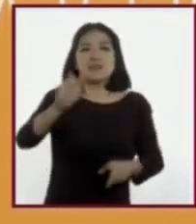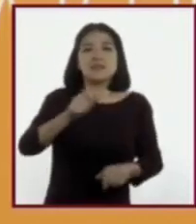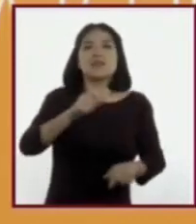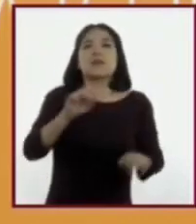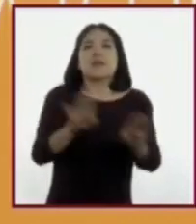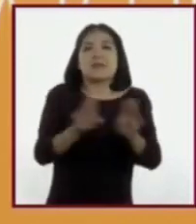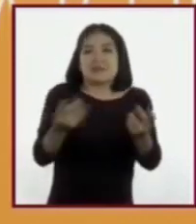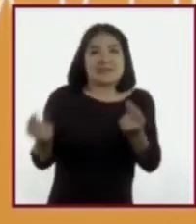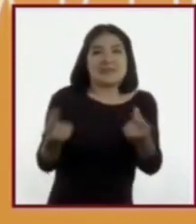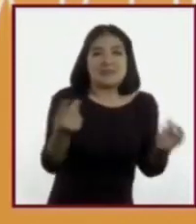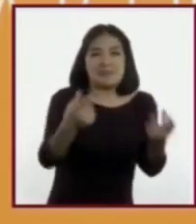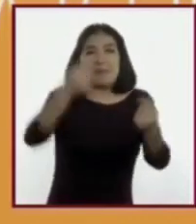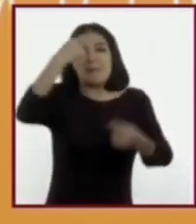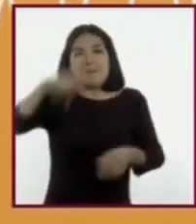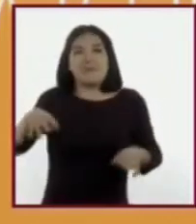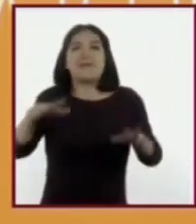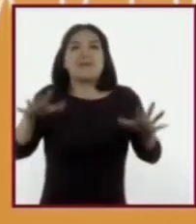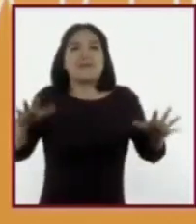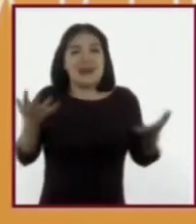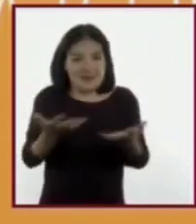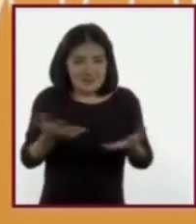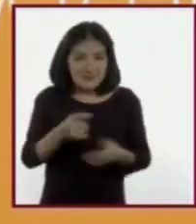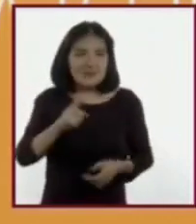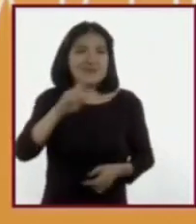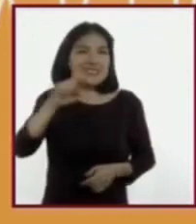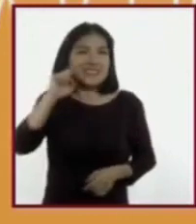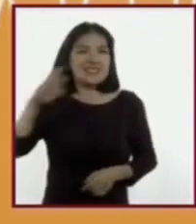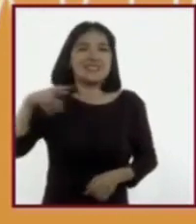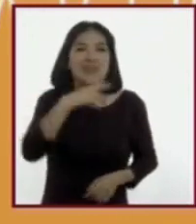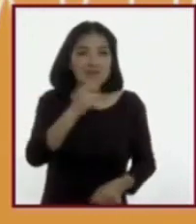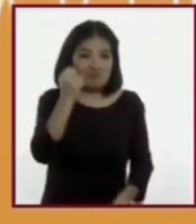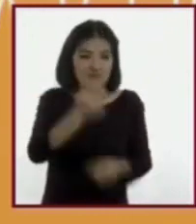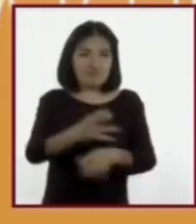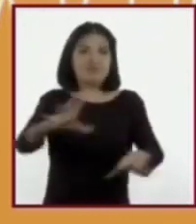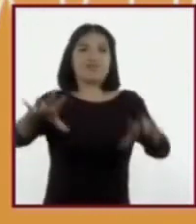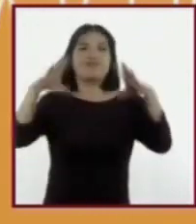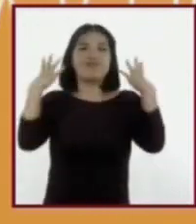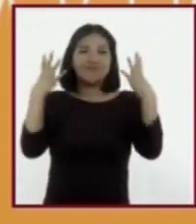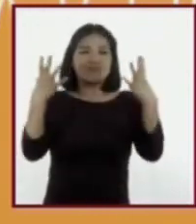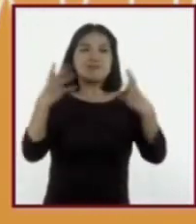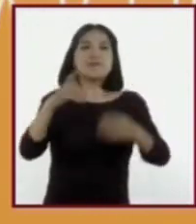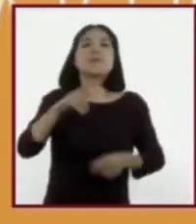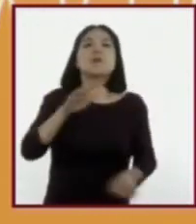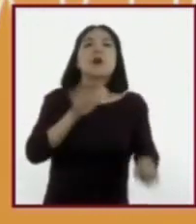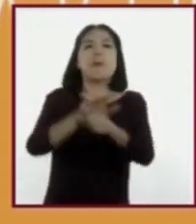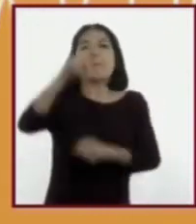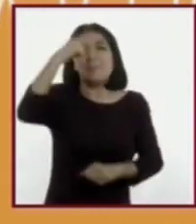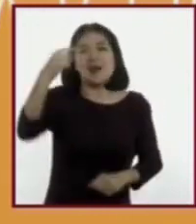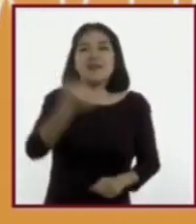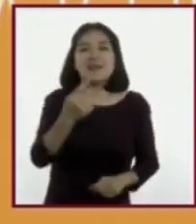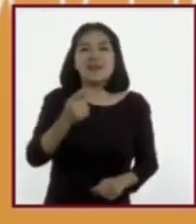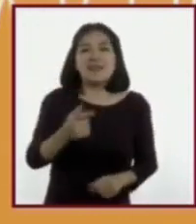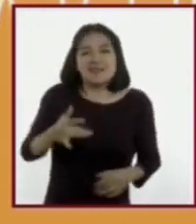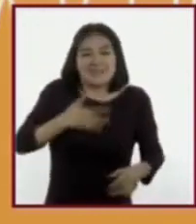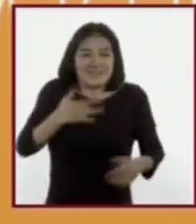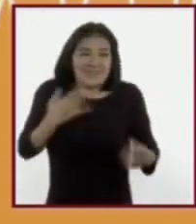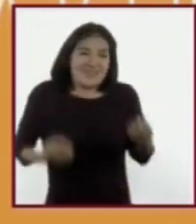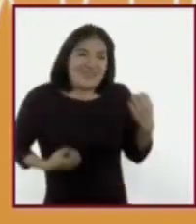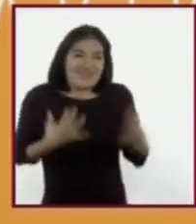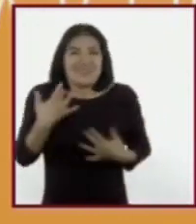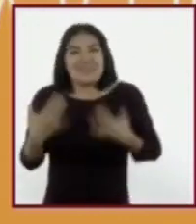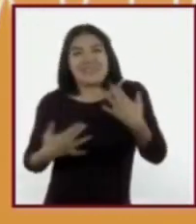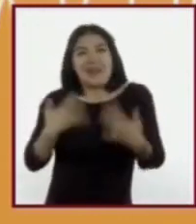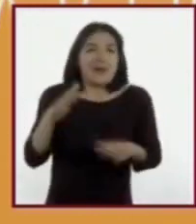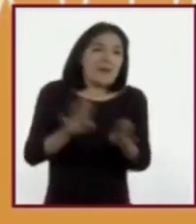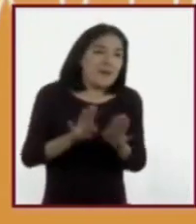acelerar la motivación por iniciar una vida sexual a más temprana edad, solo como una expectativa de obtener placer, sin